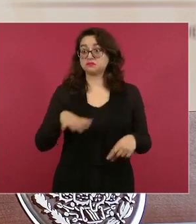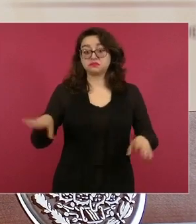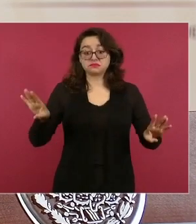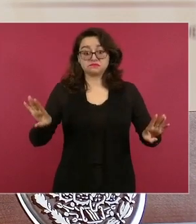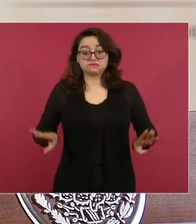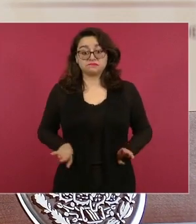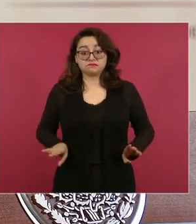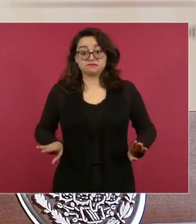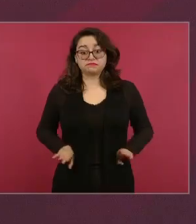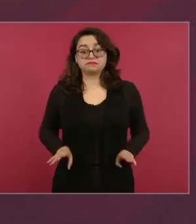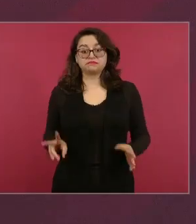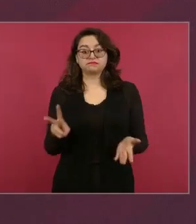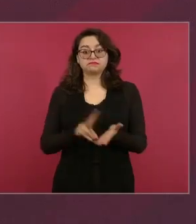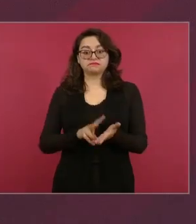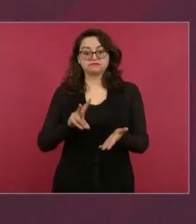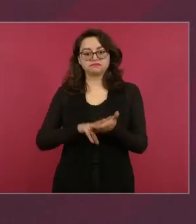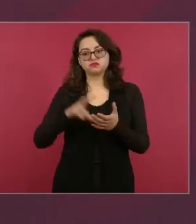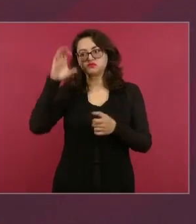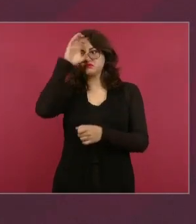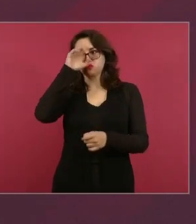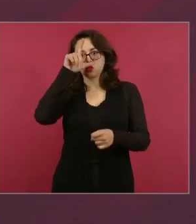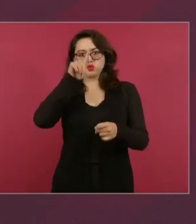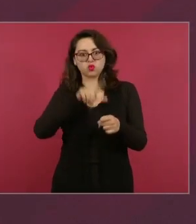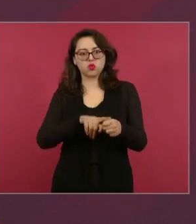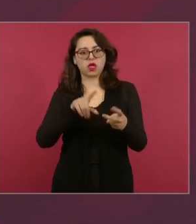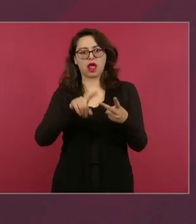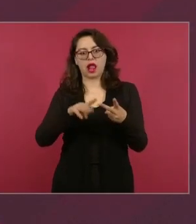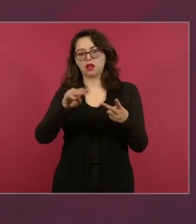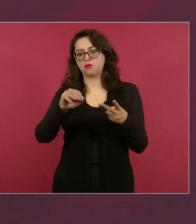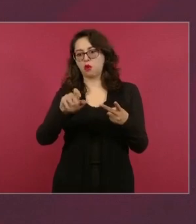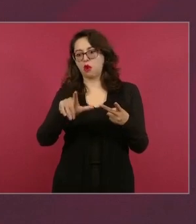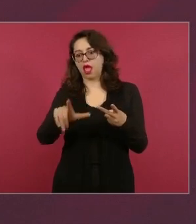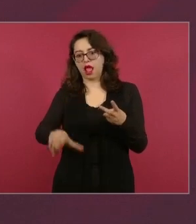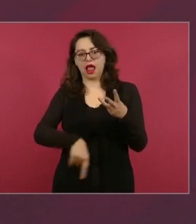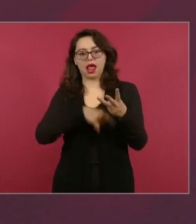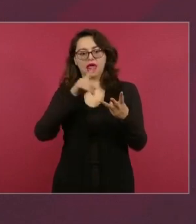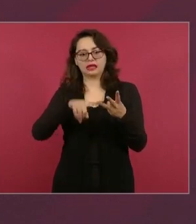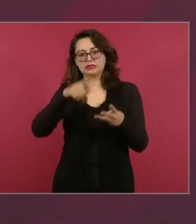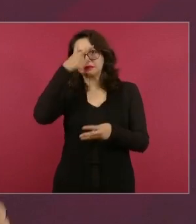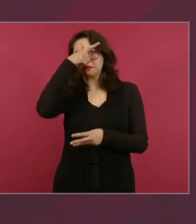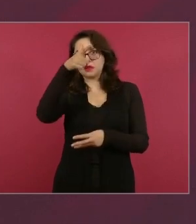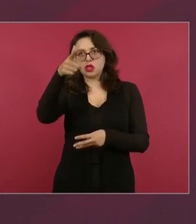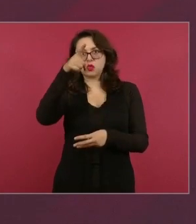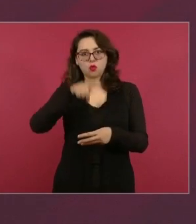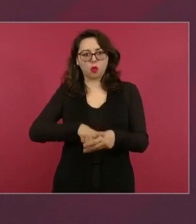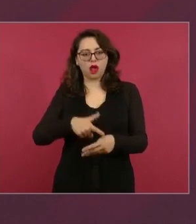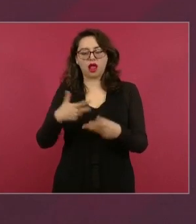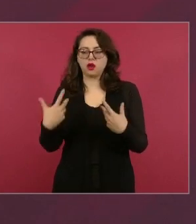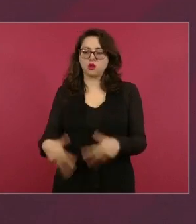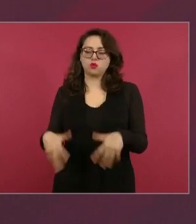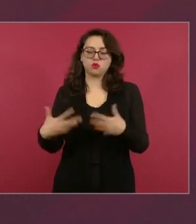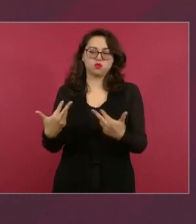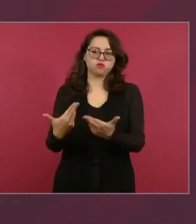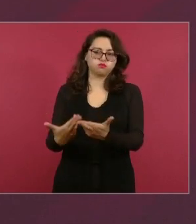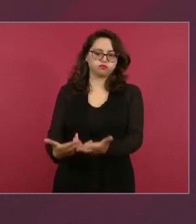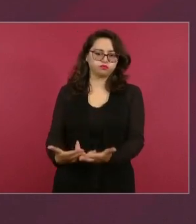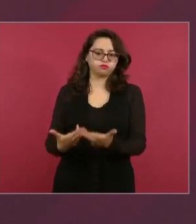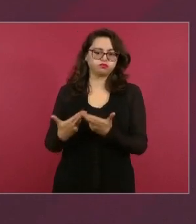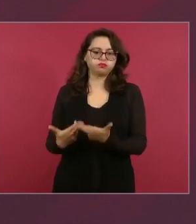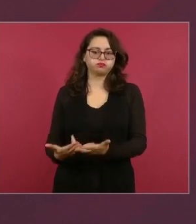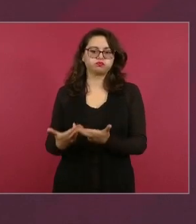valores culturales, morales, espirituales, y eso es lo que nos ha protegido